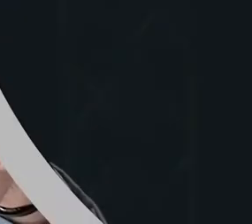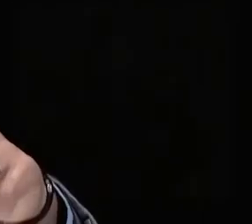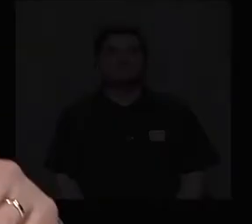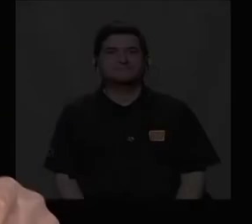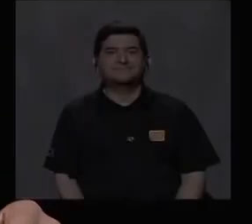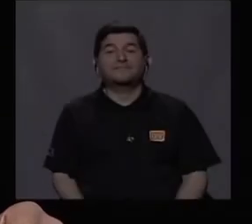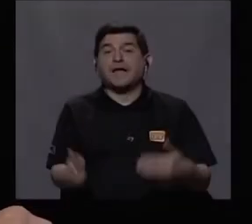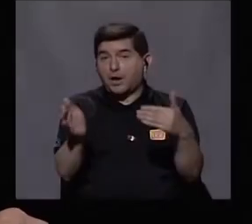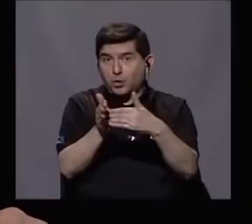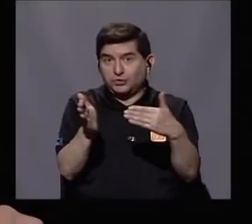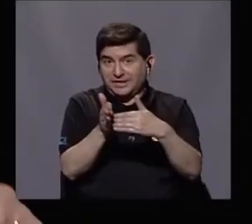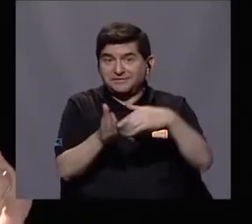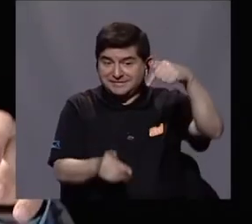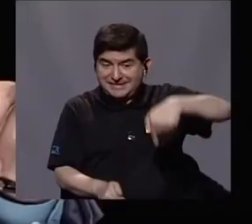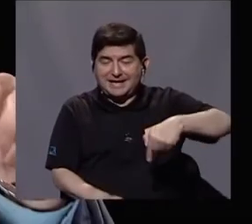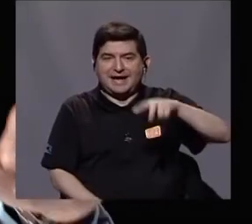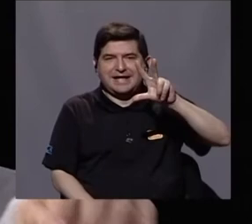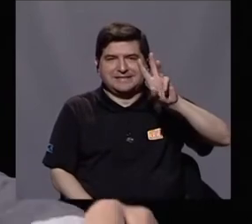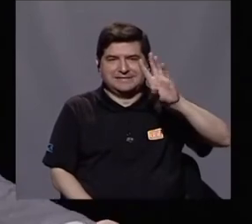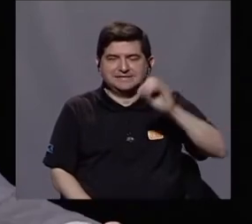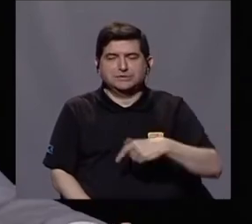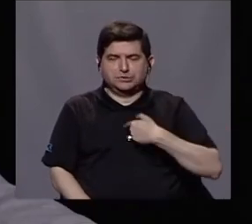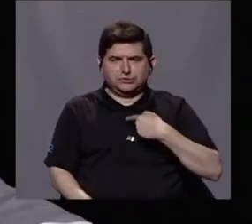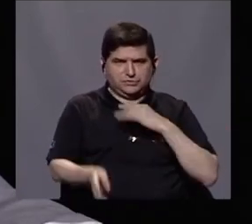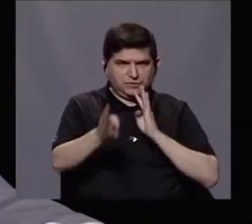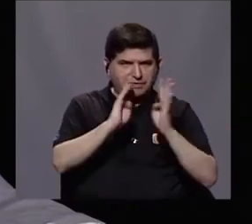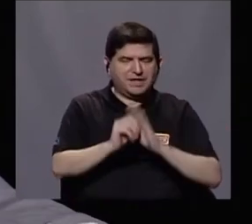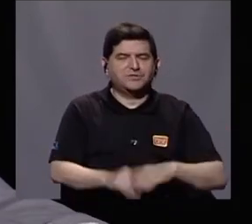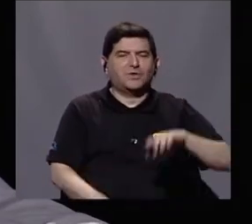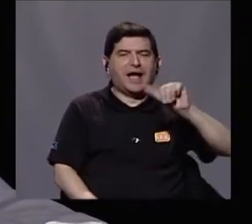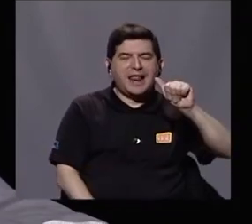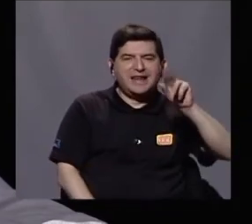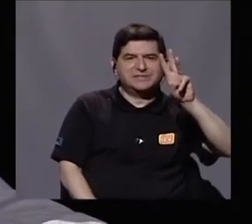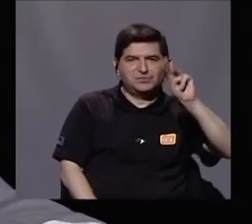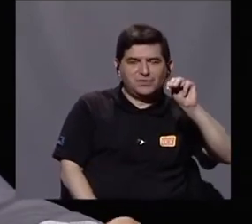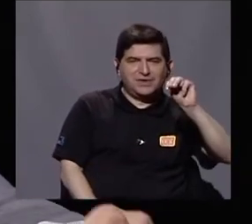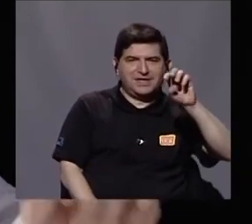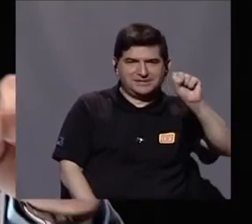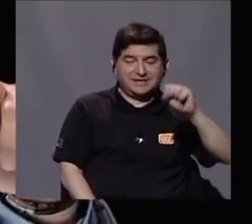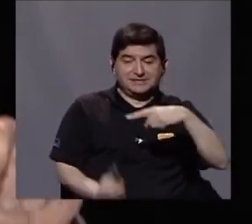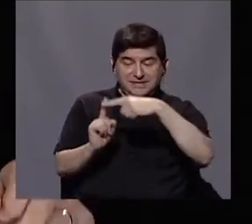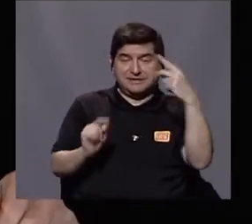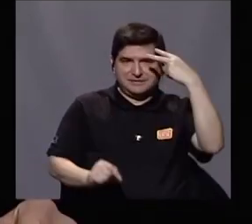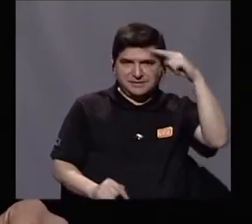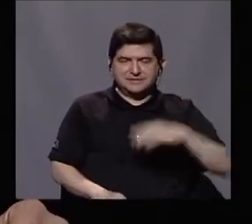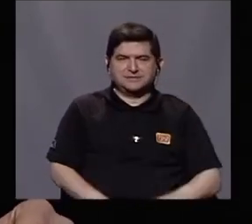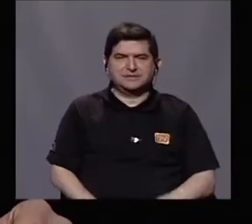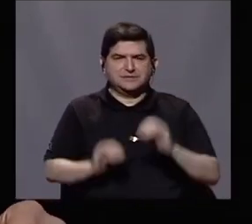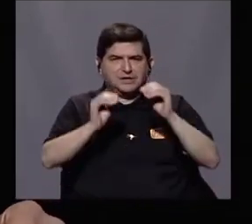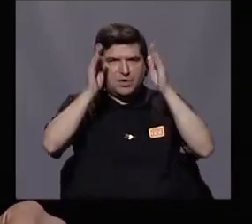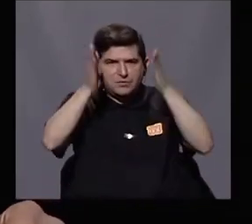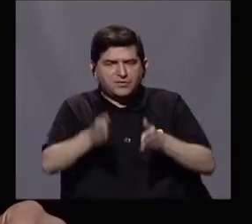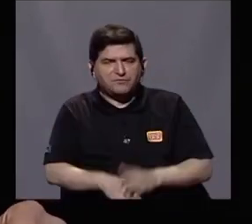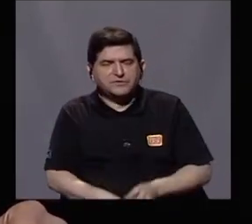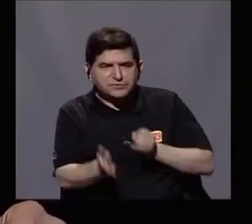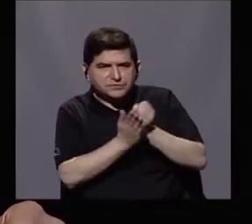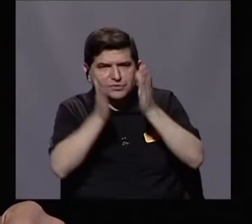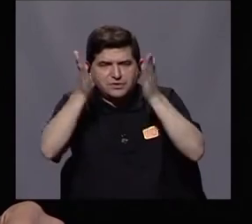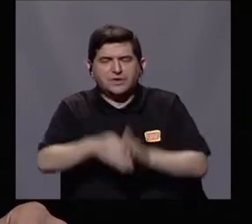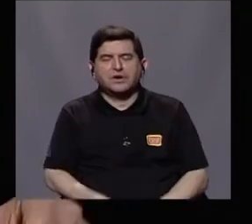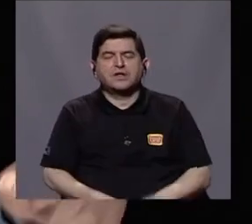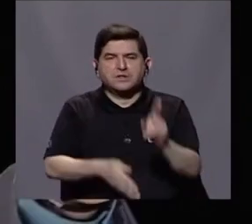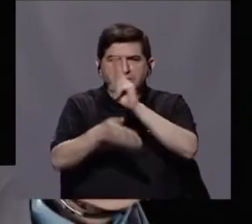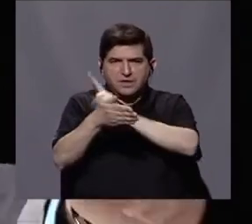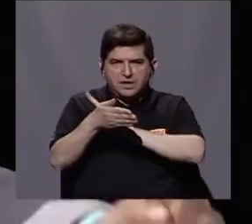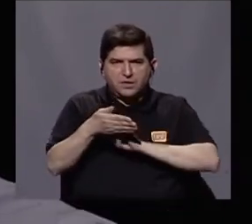Estamos de regreso en 360, estoy conversando con don Alex Muguias Salazar, desde México, catedrático e investigador de la Universidad